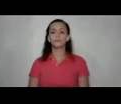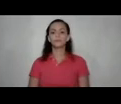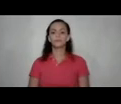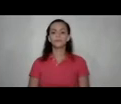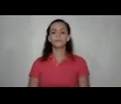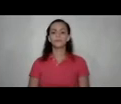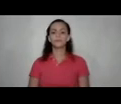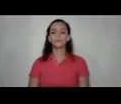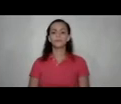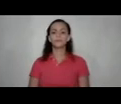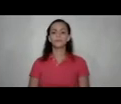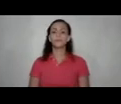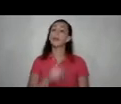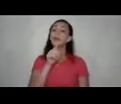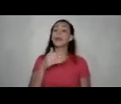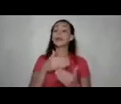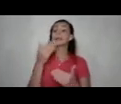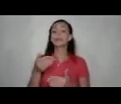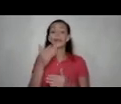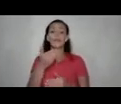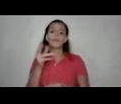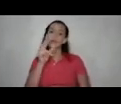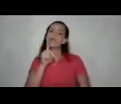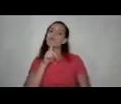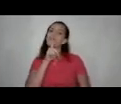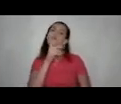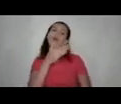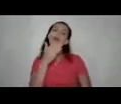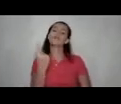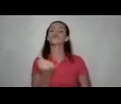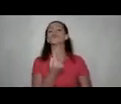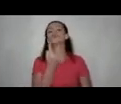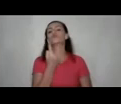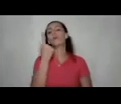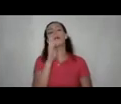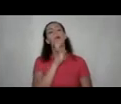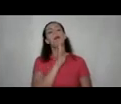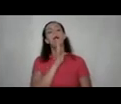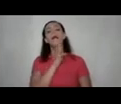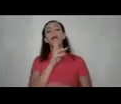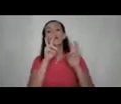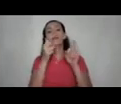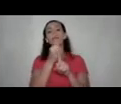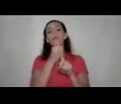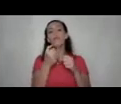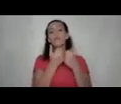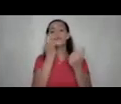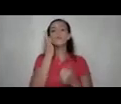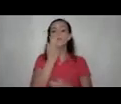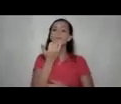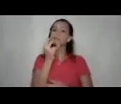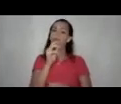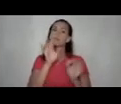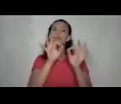la siguiente herramienta que no es definitivamente una herramienta solamente para hablar de el tema de violencia contra las mujeres pero que es